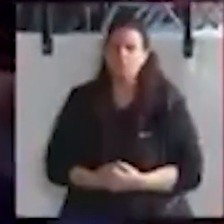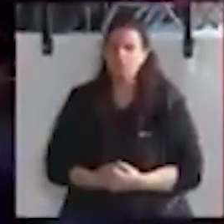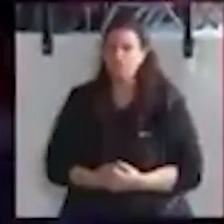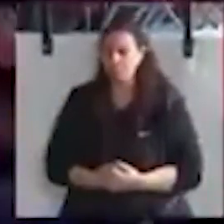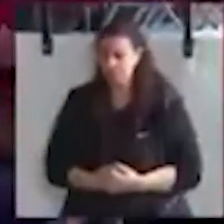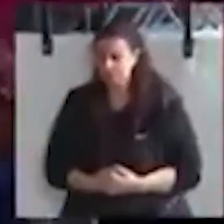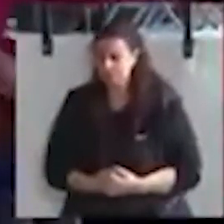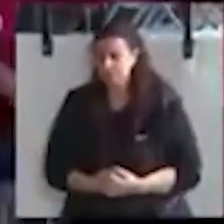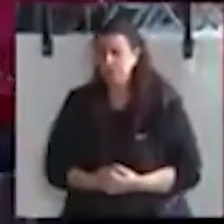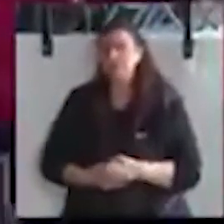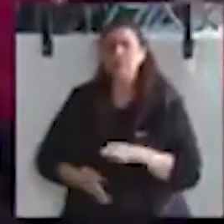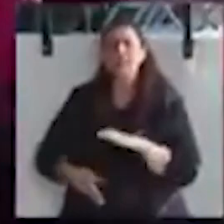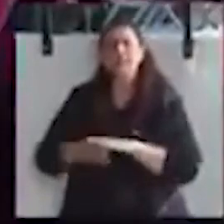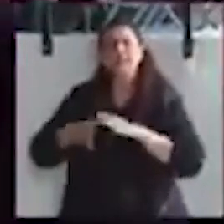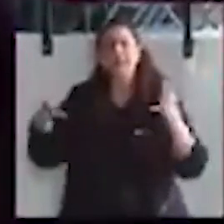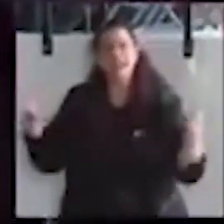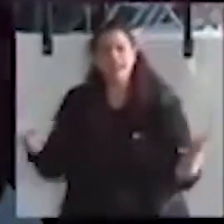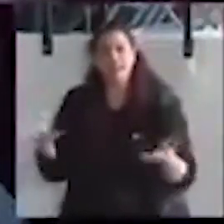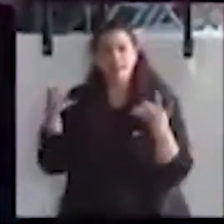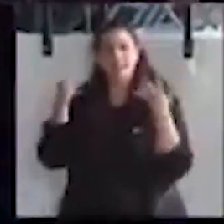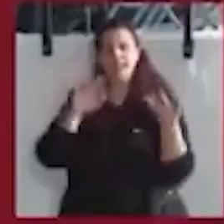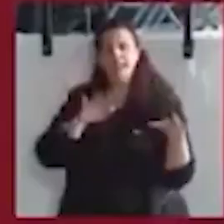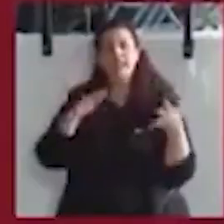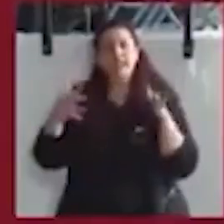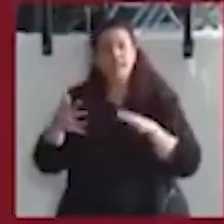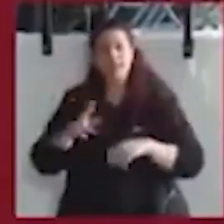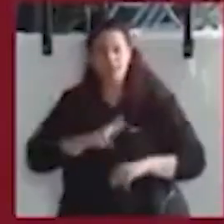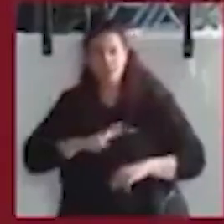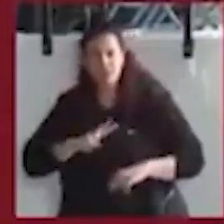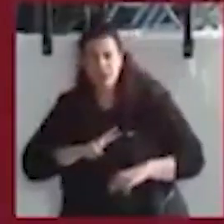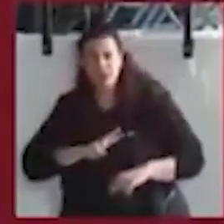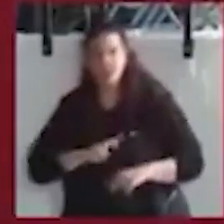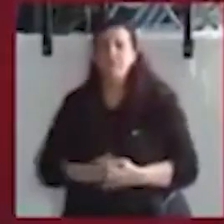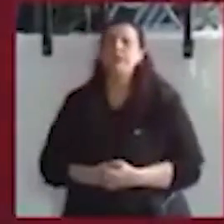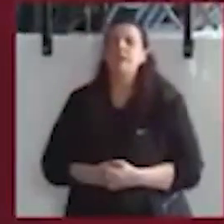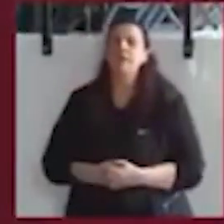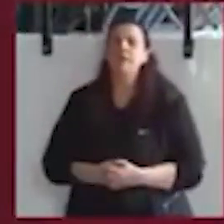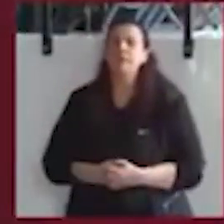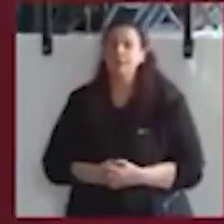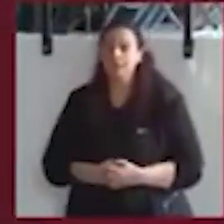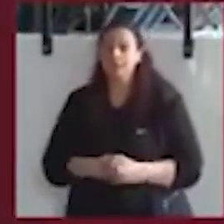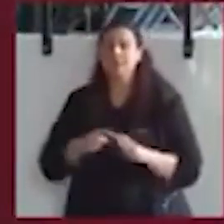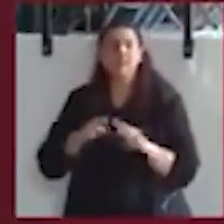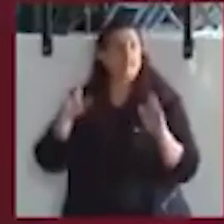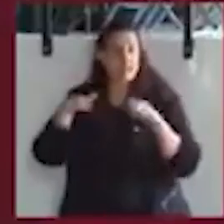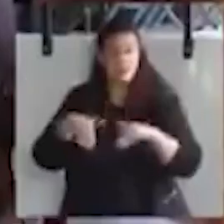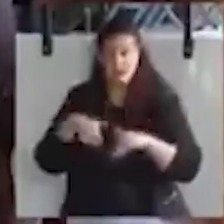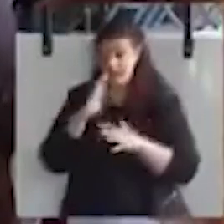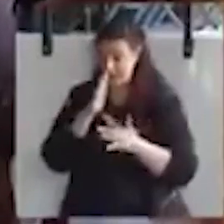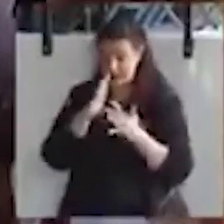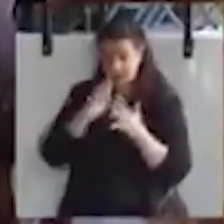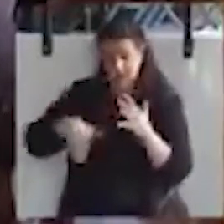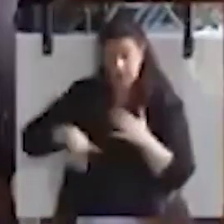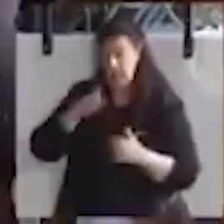Vamos a seguir impulsando la transición verde, el despliegue de las energías renovables, para que al final de esta década,